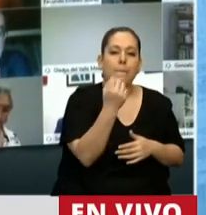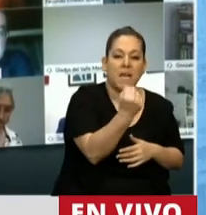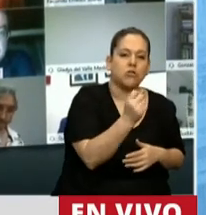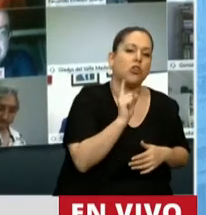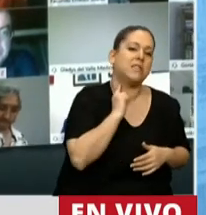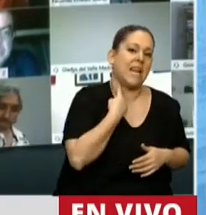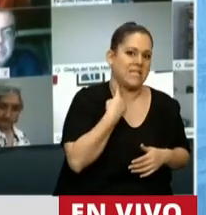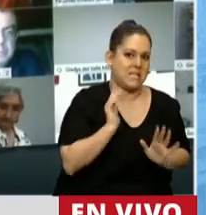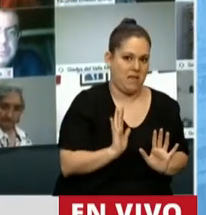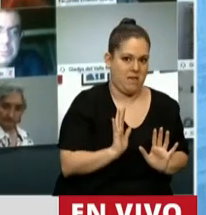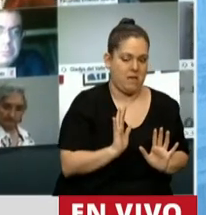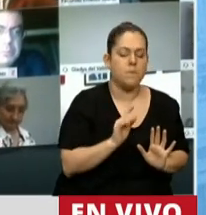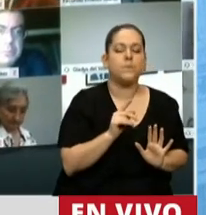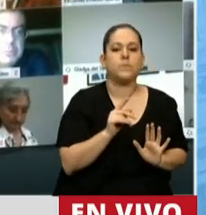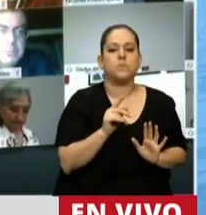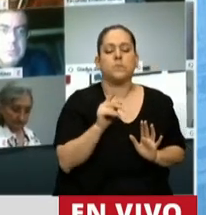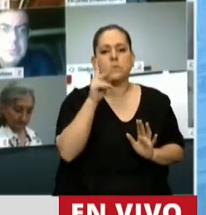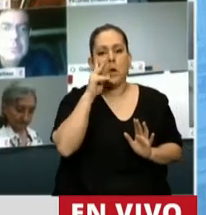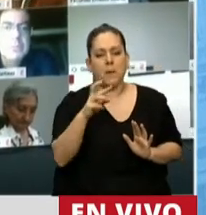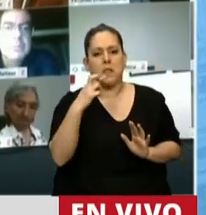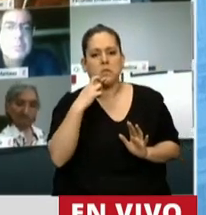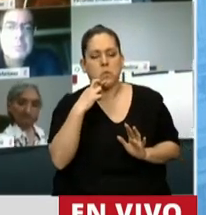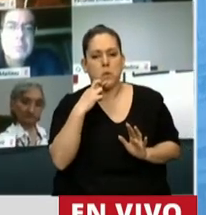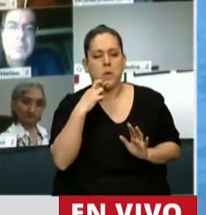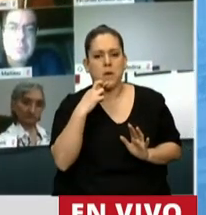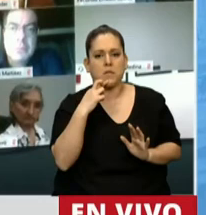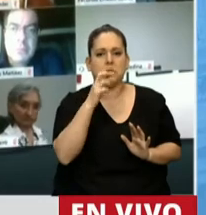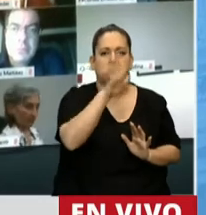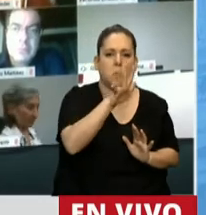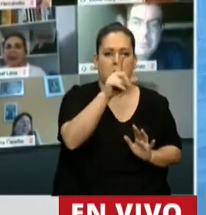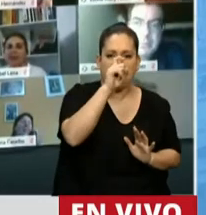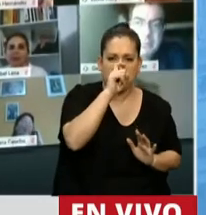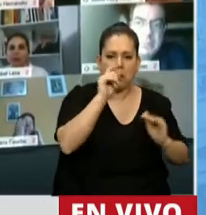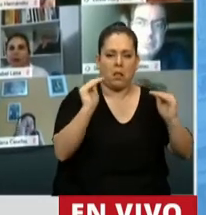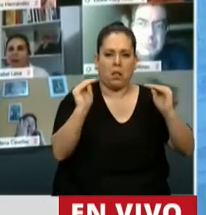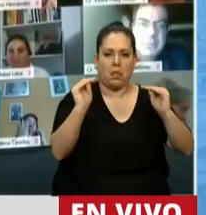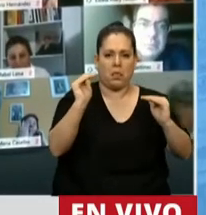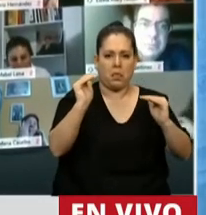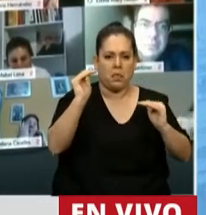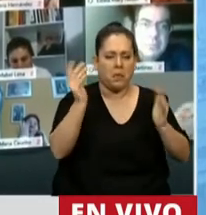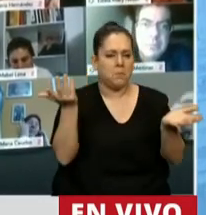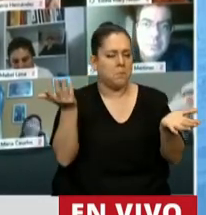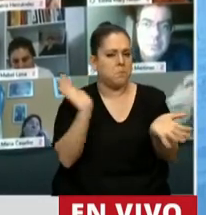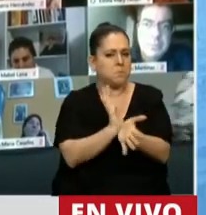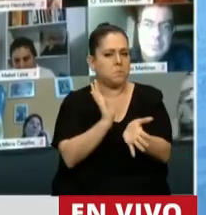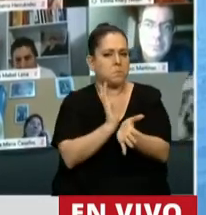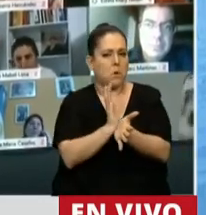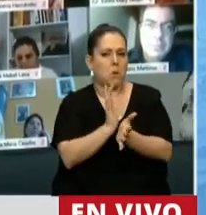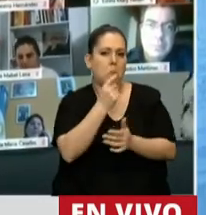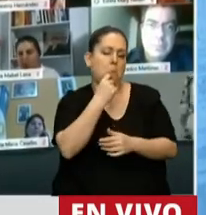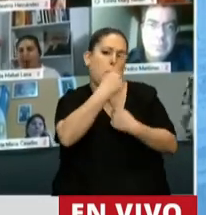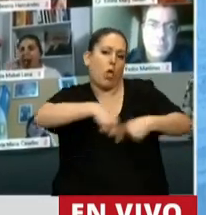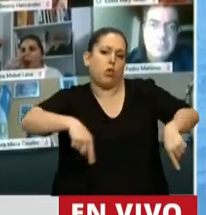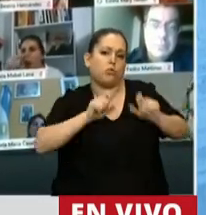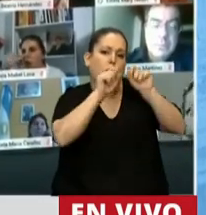En el año 2019, 57. Entonces no hay manera, pierde correlación el producto de un mendocino